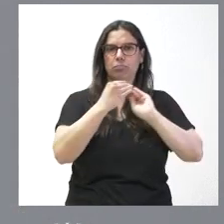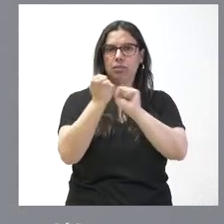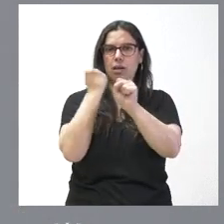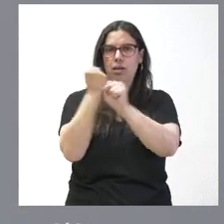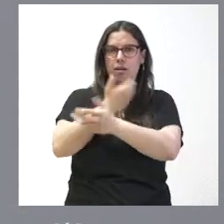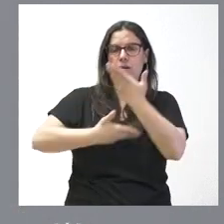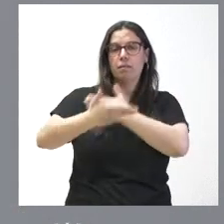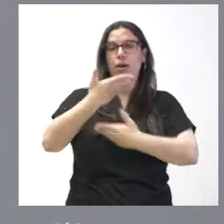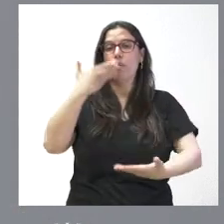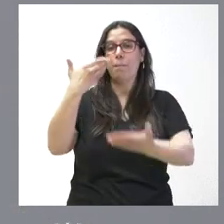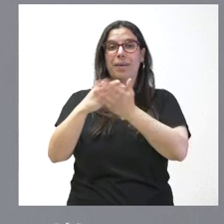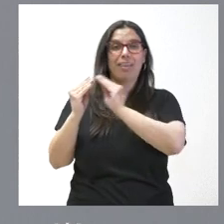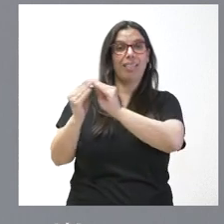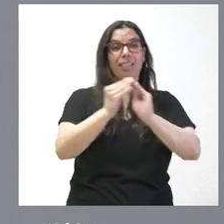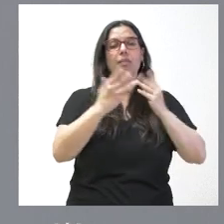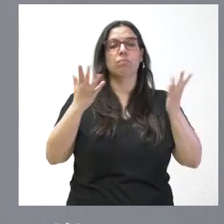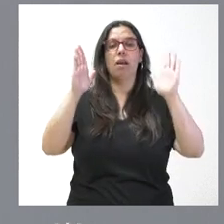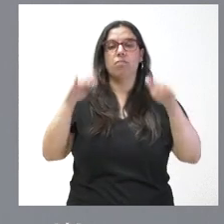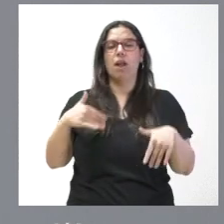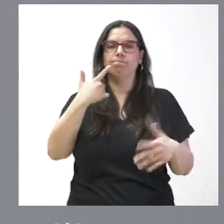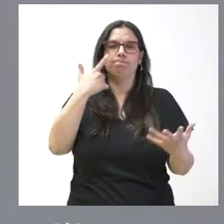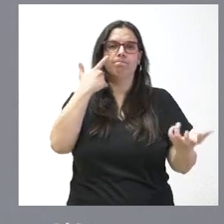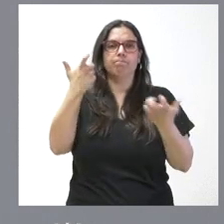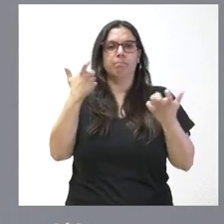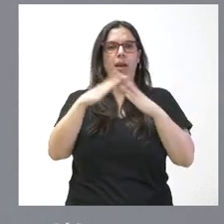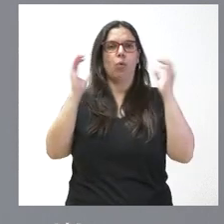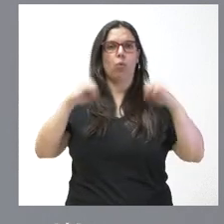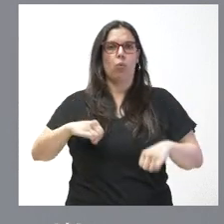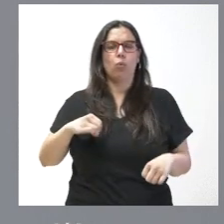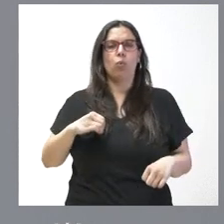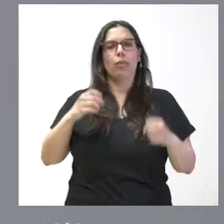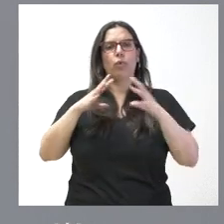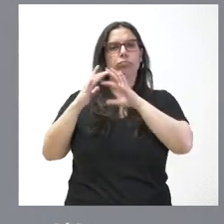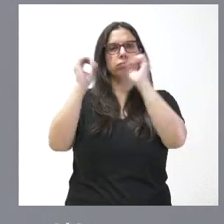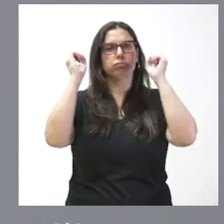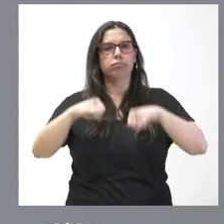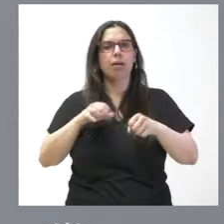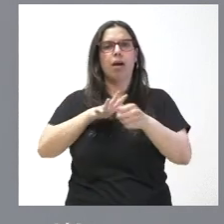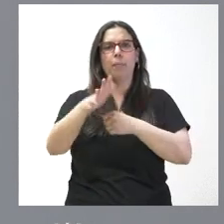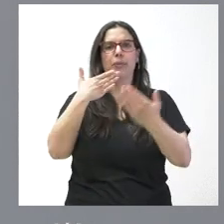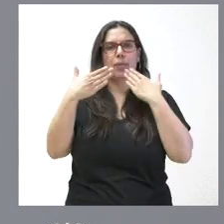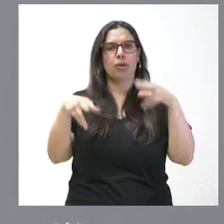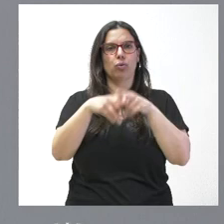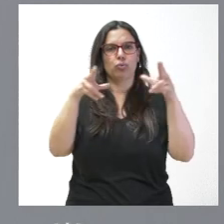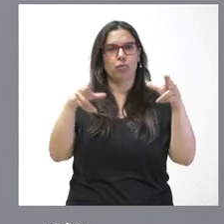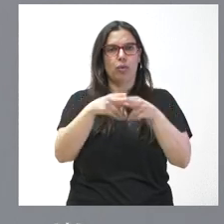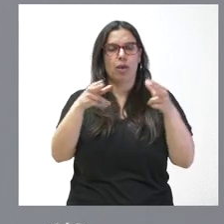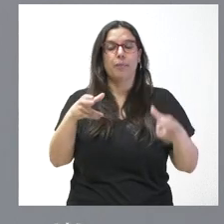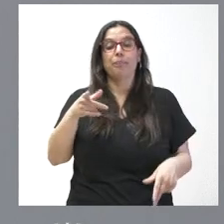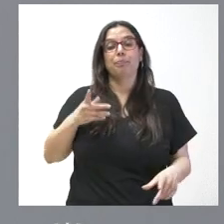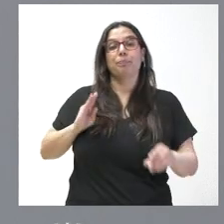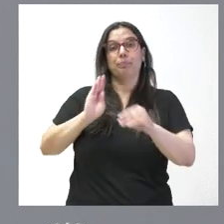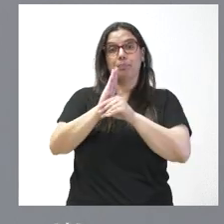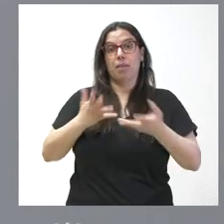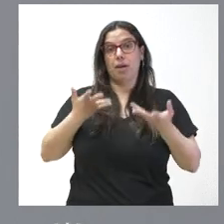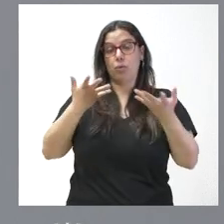petición conjunta que lleva a poner de manifiesto este acuerdo, este consenso en el ámbito del diálogo social. Esta aportación